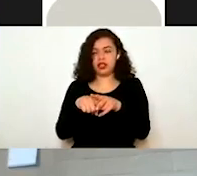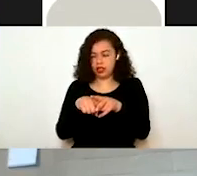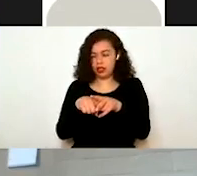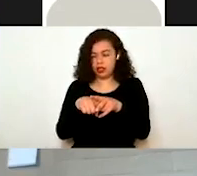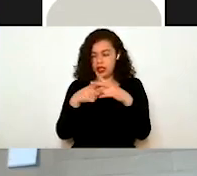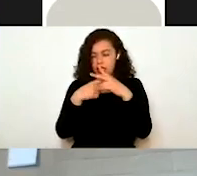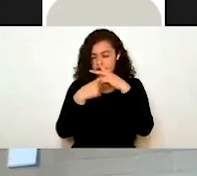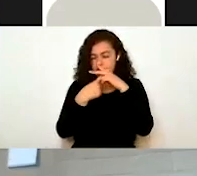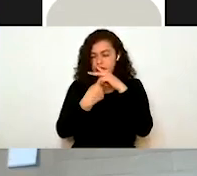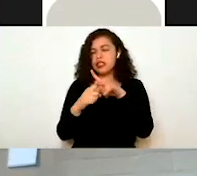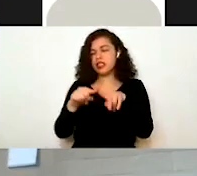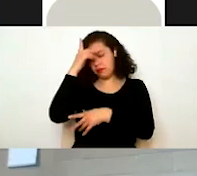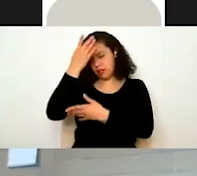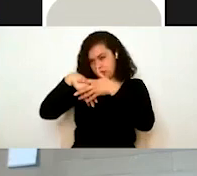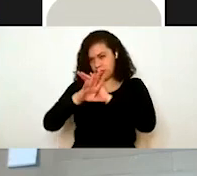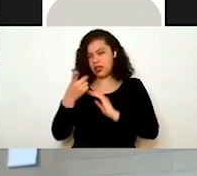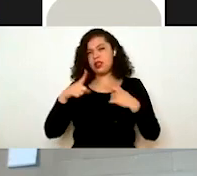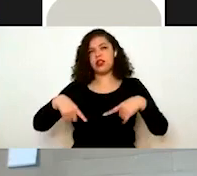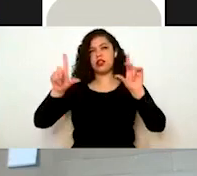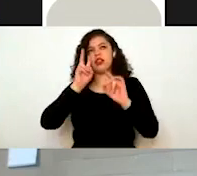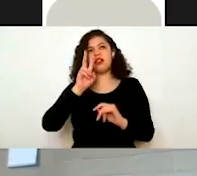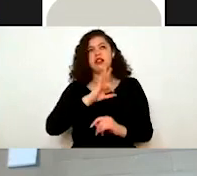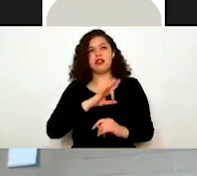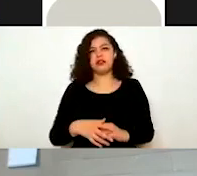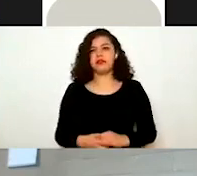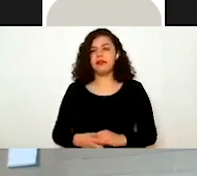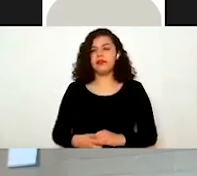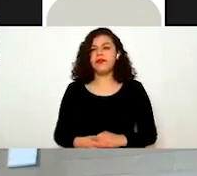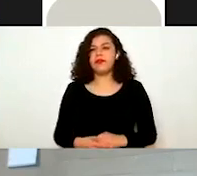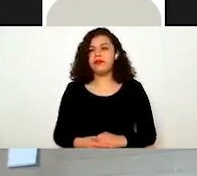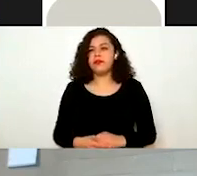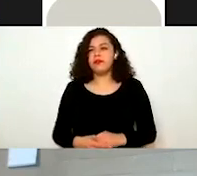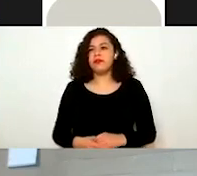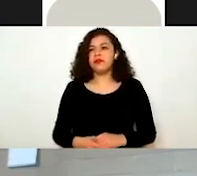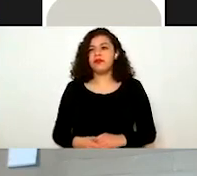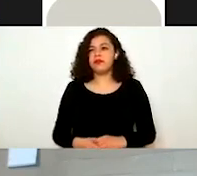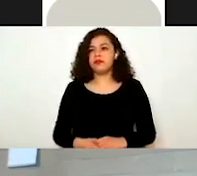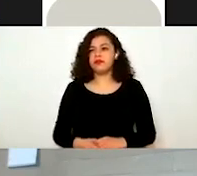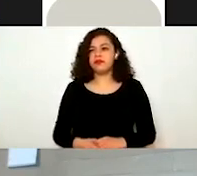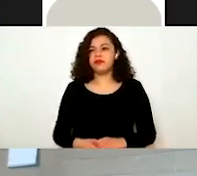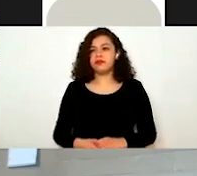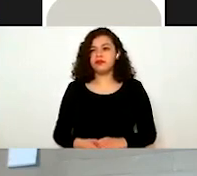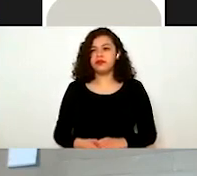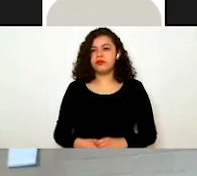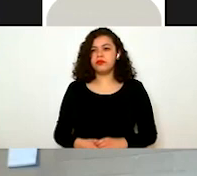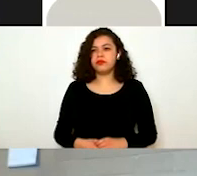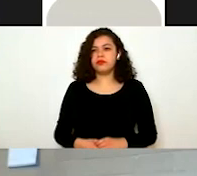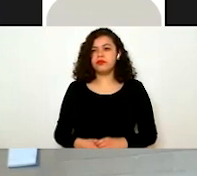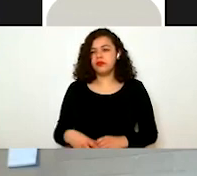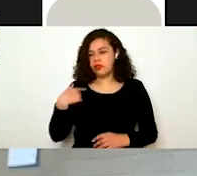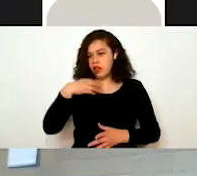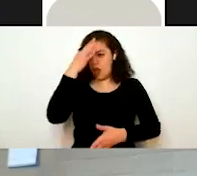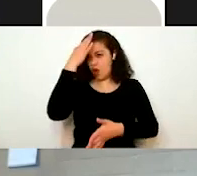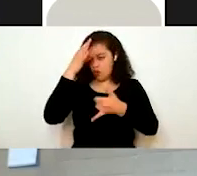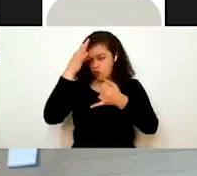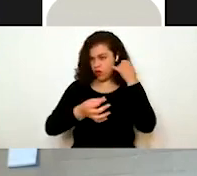¿Qué es lo que vemos en la pantalla? Bueno, en la pantalla lo que vemos es... La última pantalla que estuvimos viendo, ¿no? Por eso esta